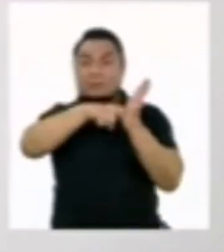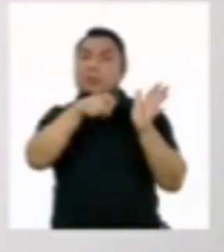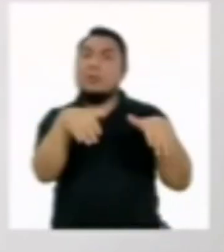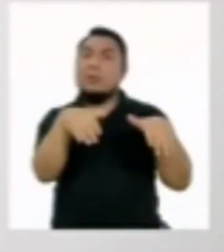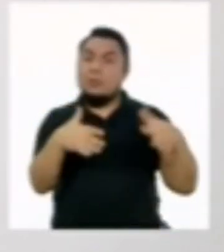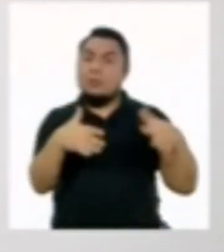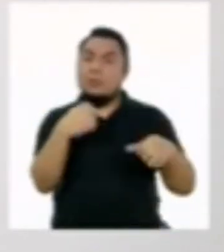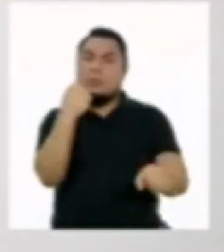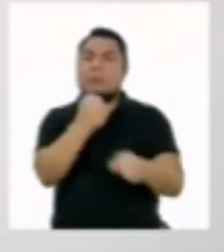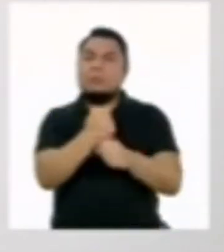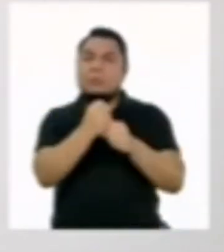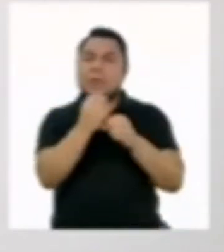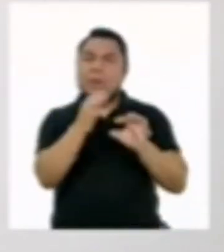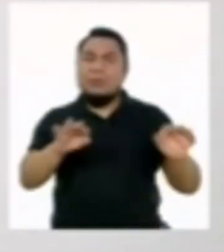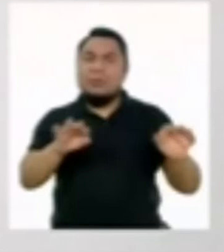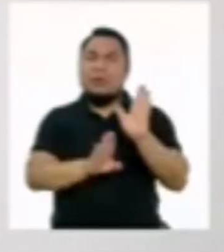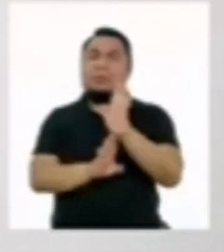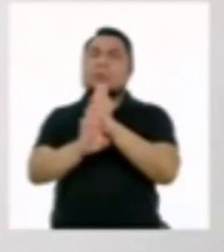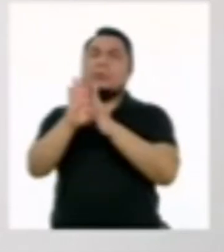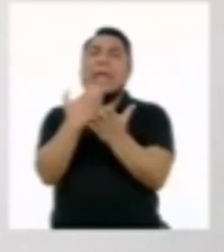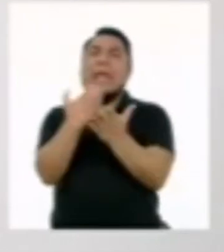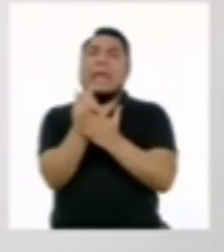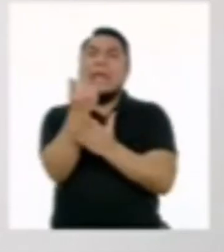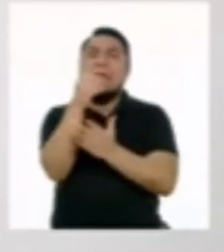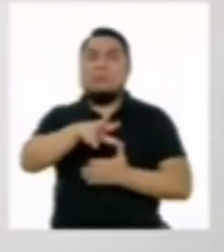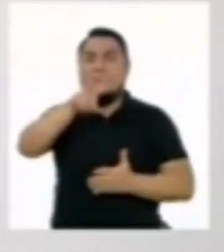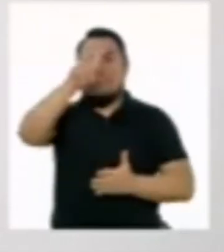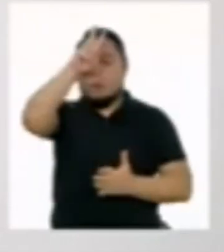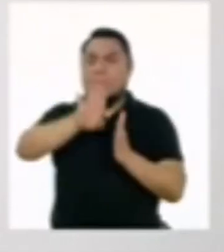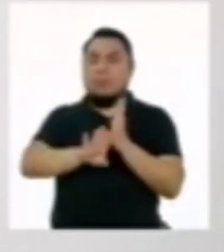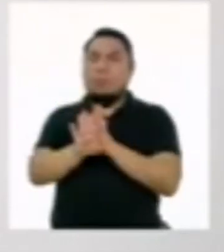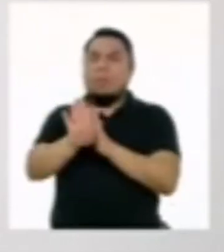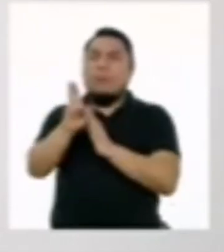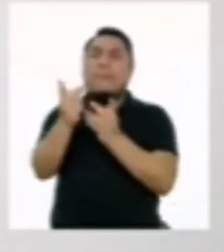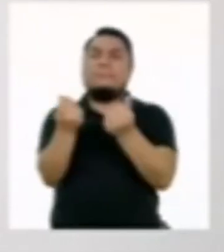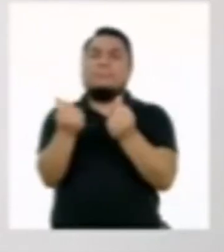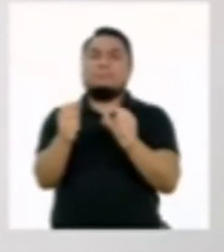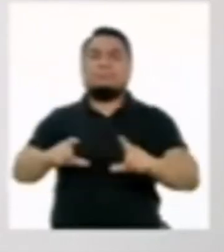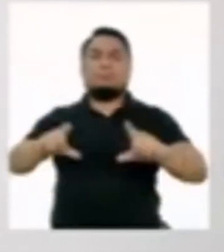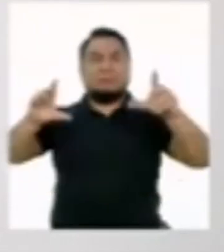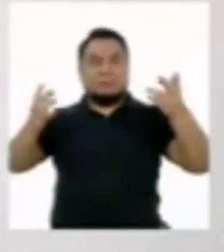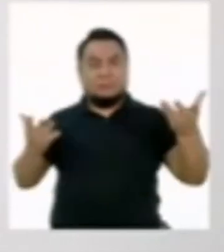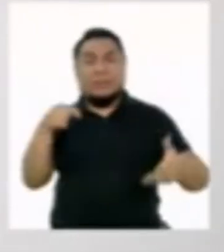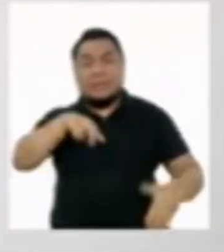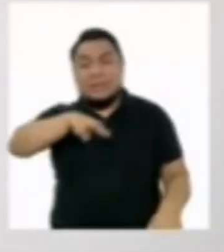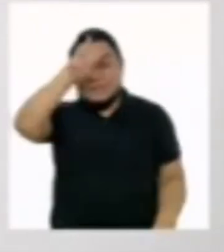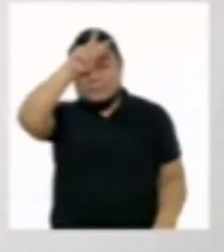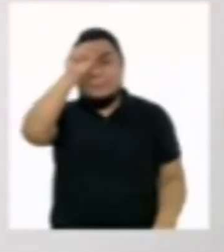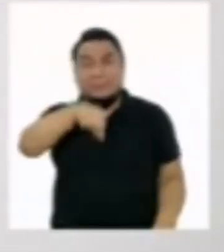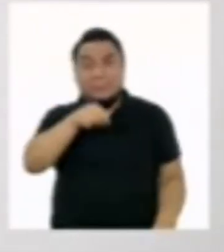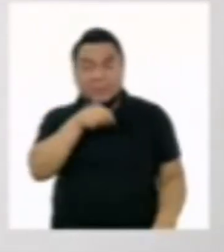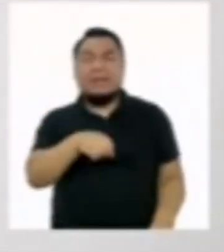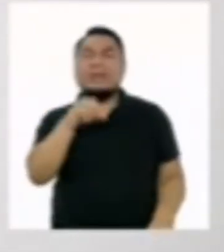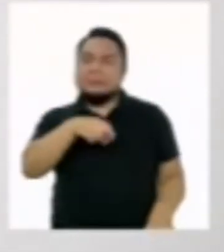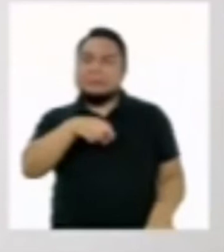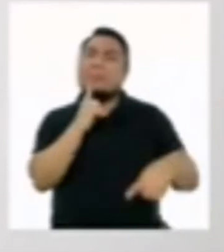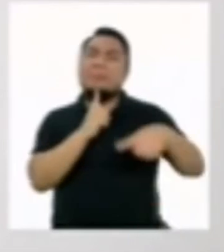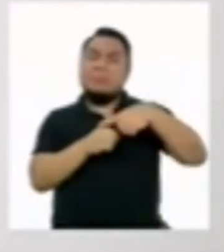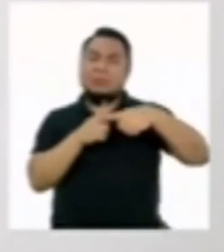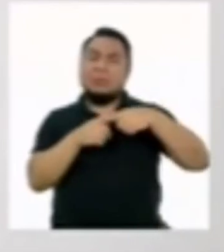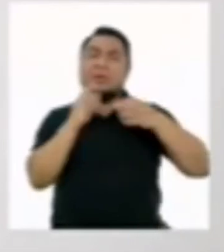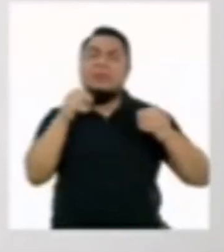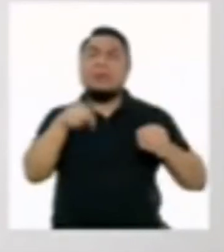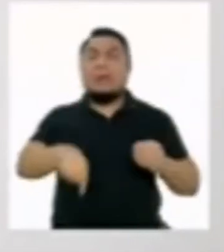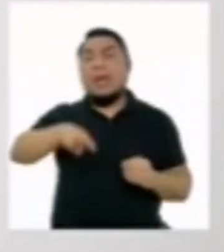principales actividades económicas. Así que a nivel país es bastante positiva porque aporta